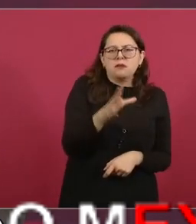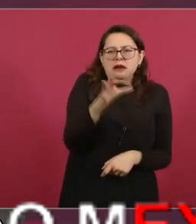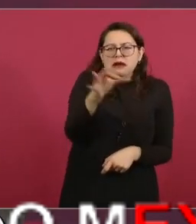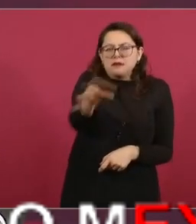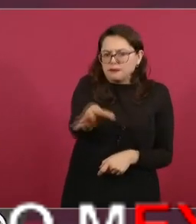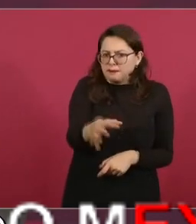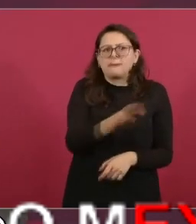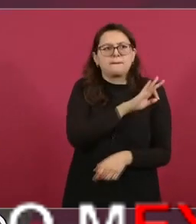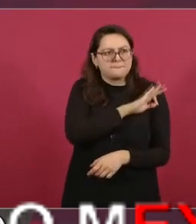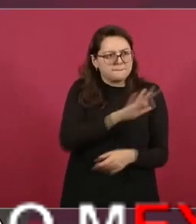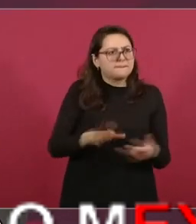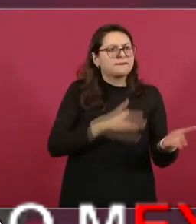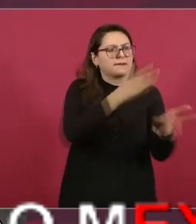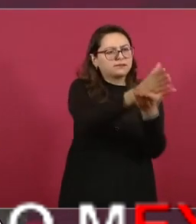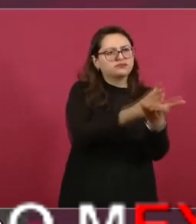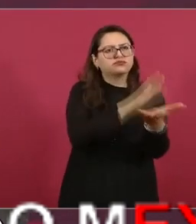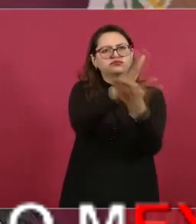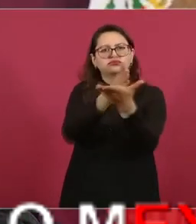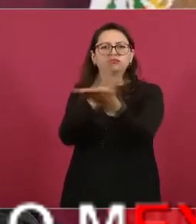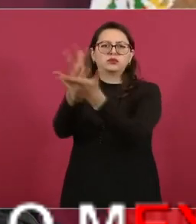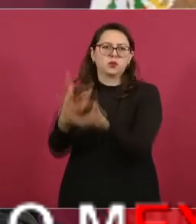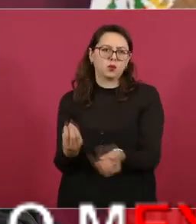a todos los centros de salud?